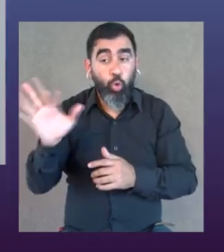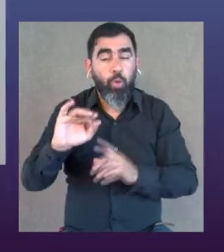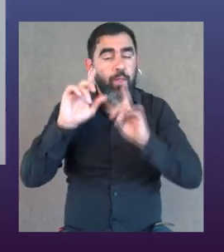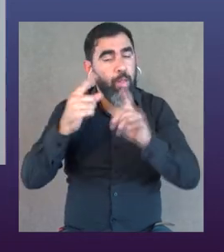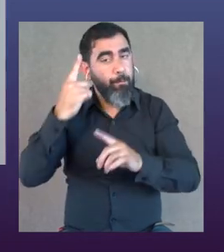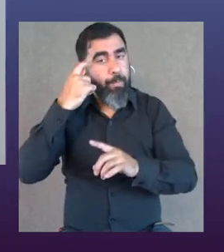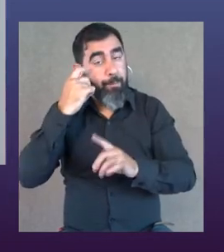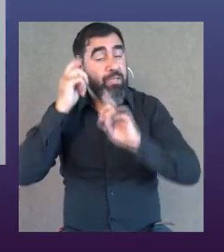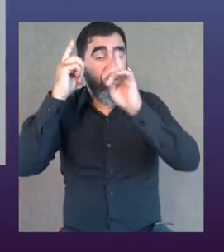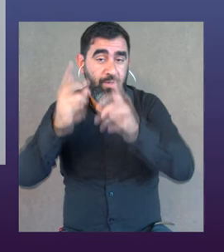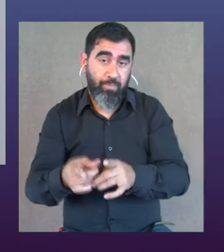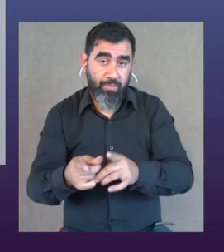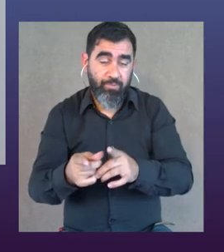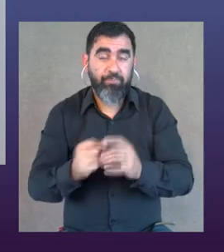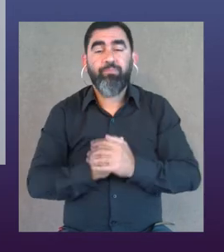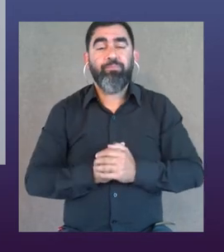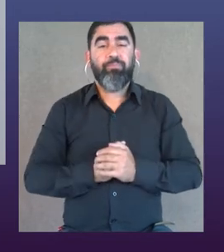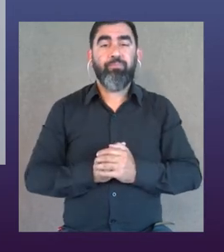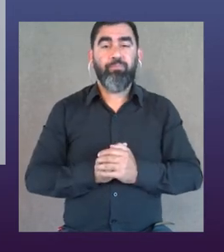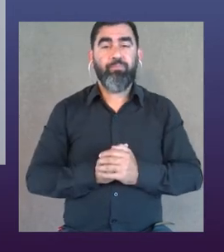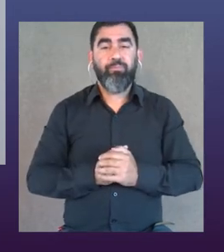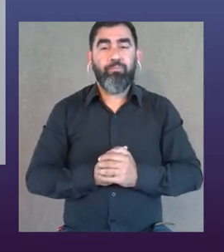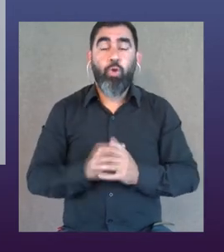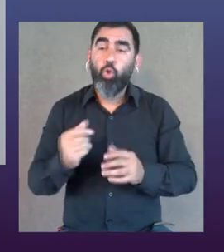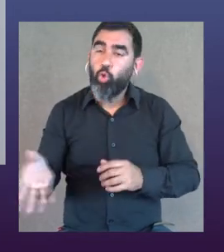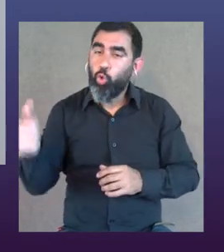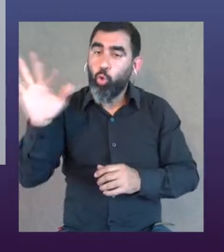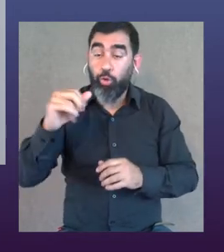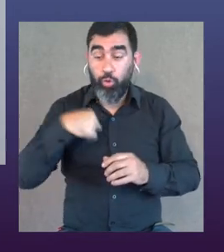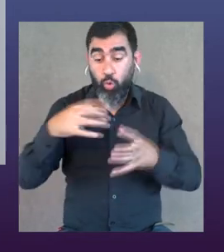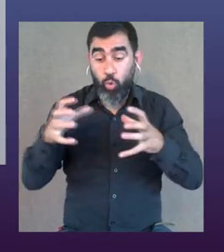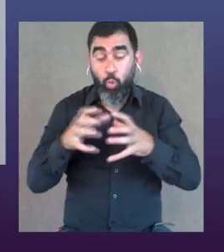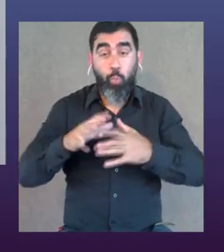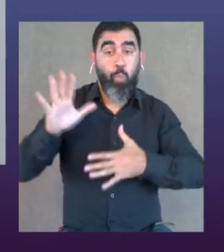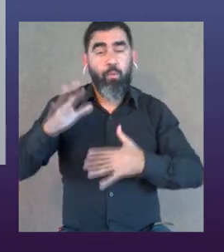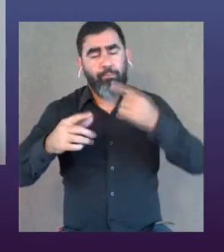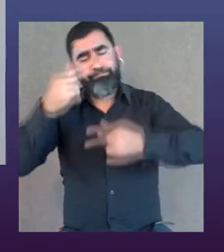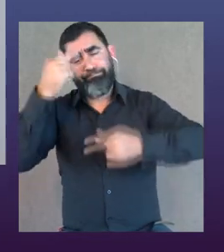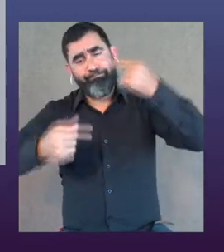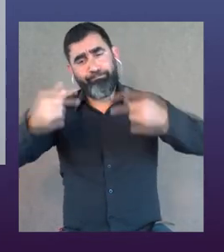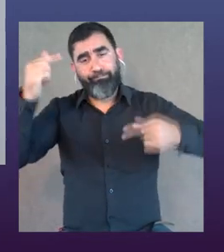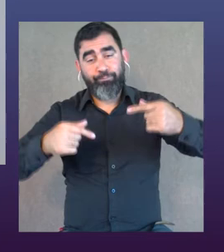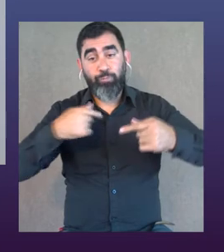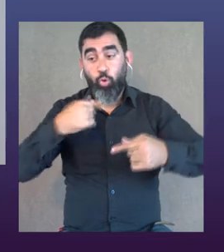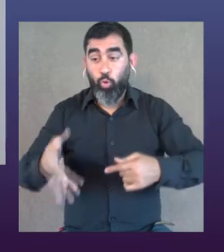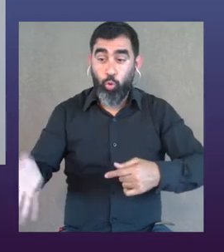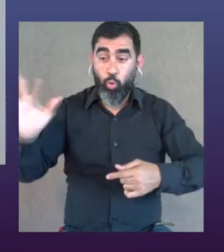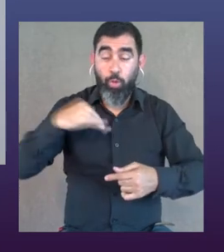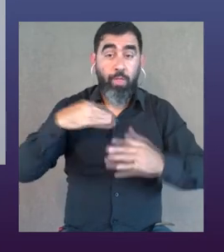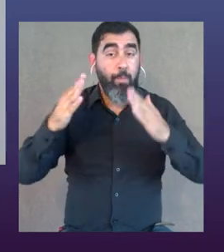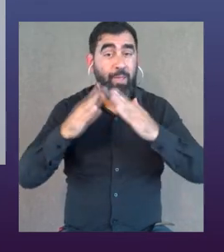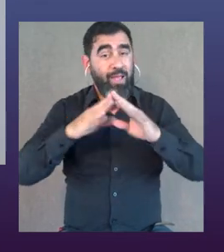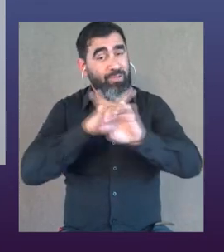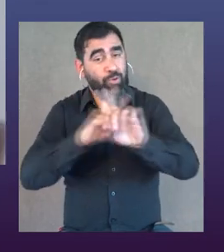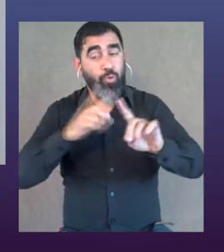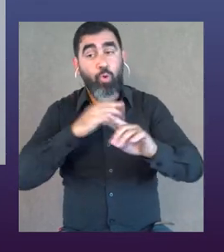todos los días y con experiencia, yo soy así como de la práctica, sí, todos los días si tengo un grupo para bailar que es diverso, porque si no todos los días